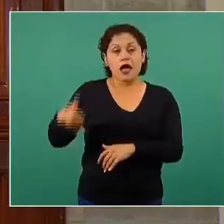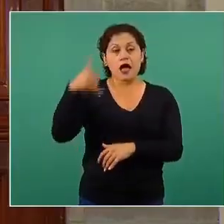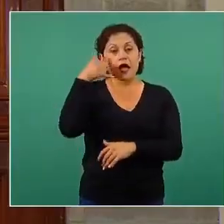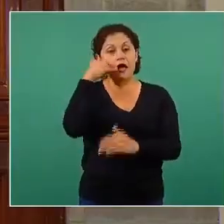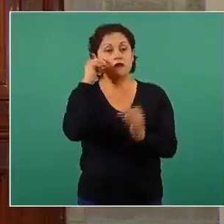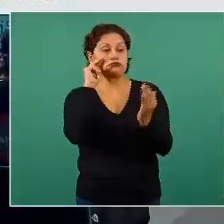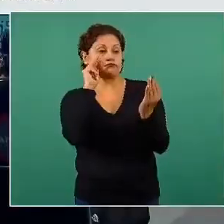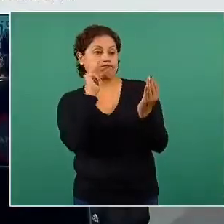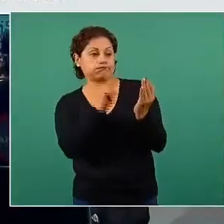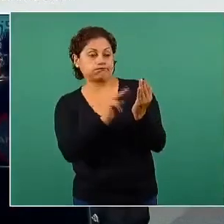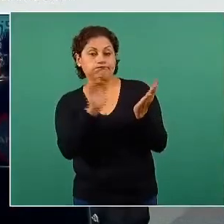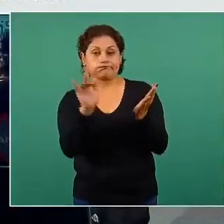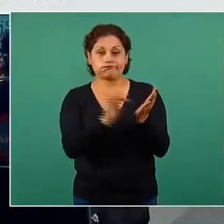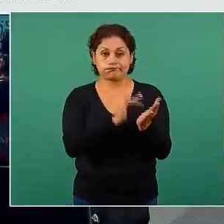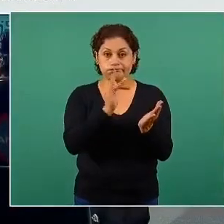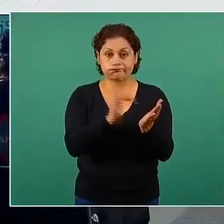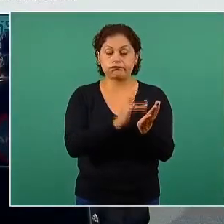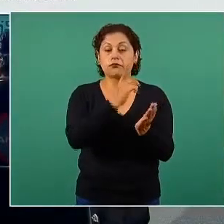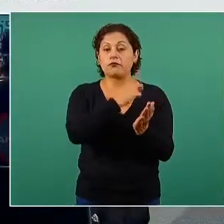manera recreativa.